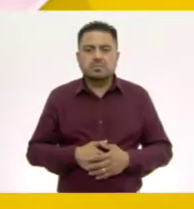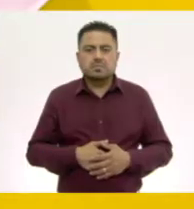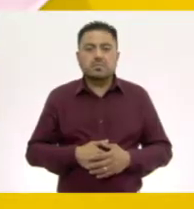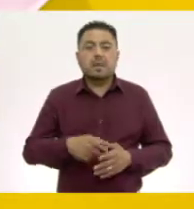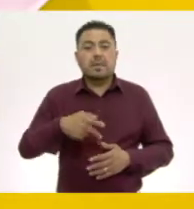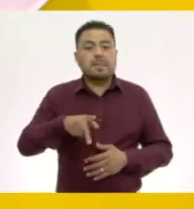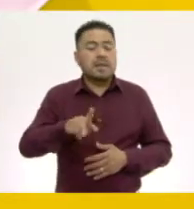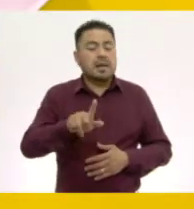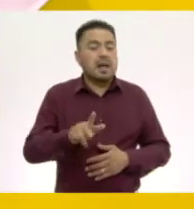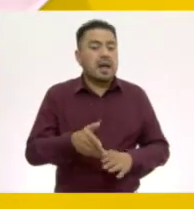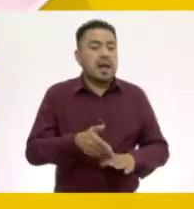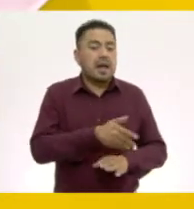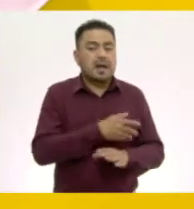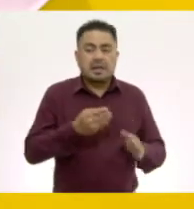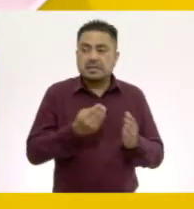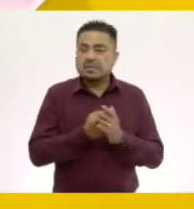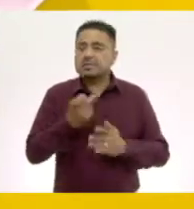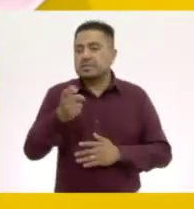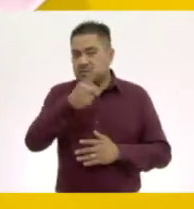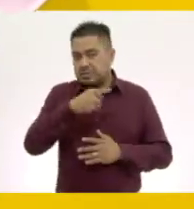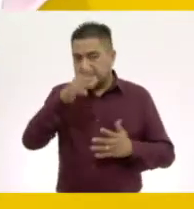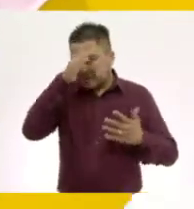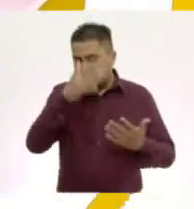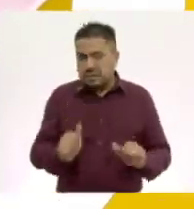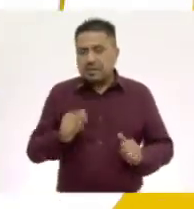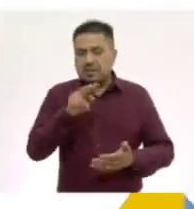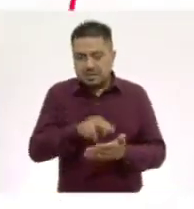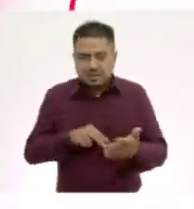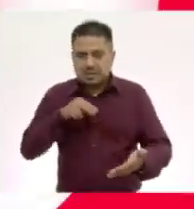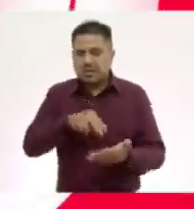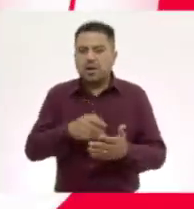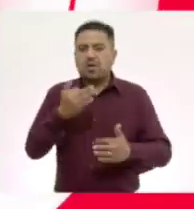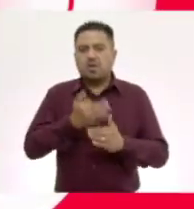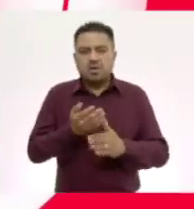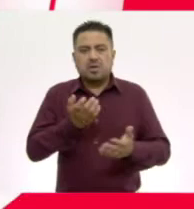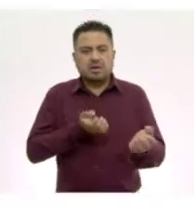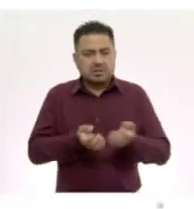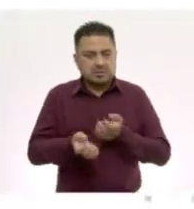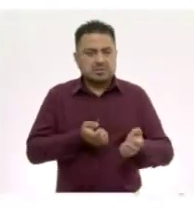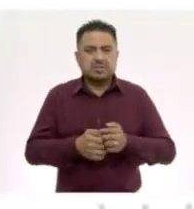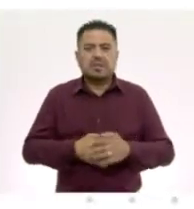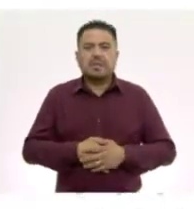Pero antes de esa clase, ya sabes, ponte de pie. Vamos a movernos un poco.